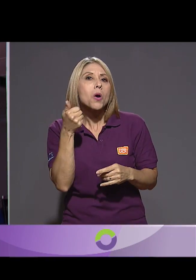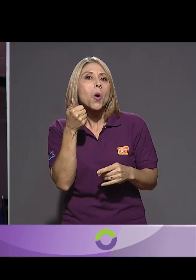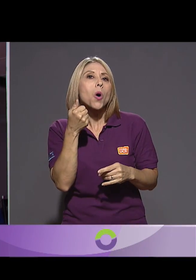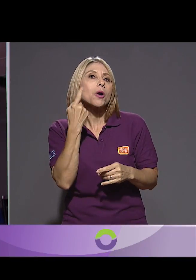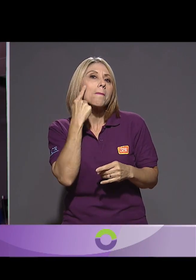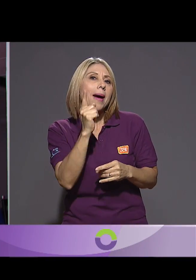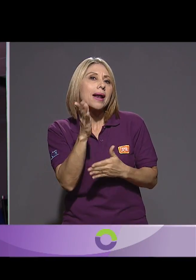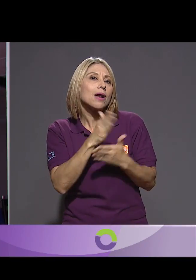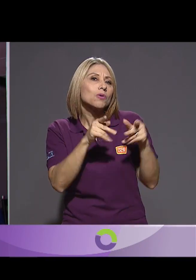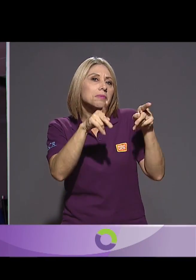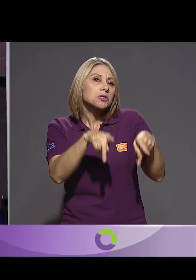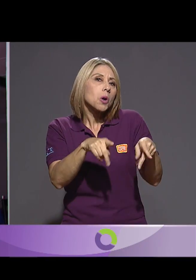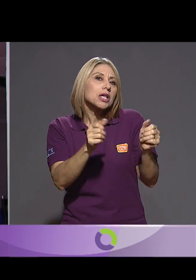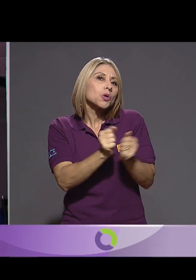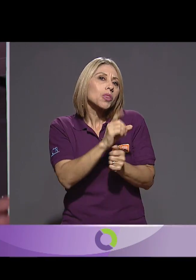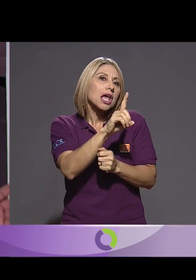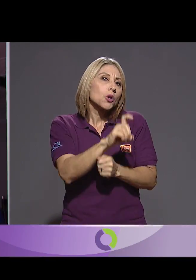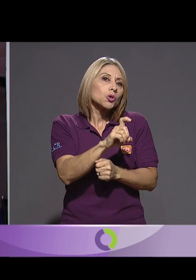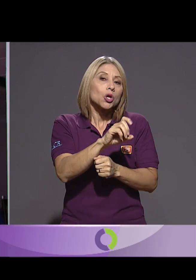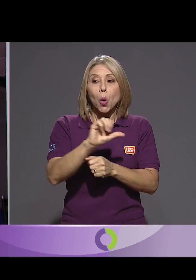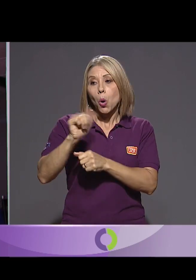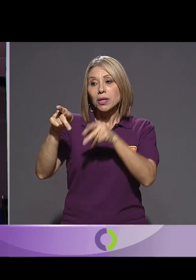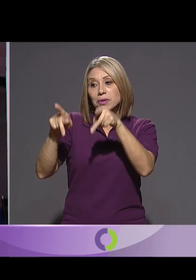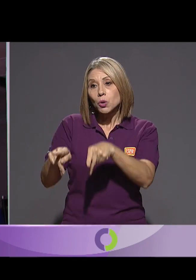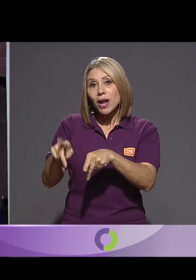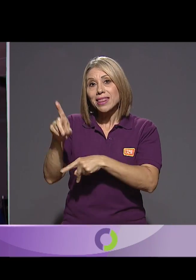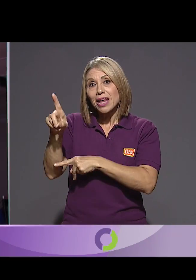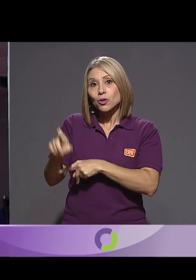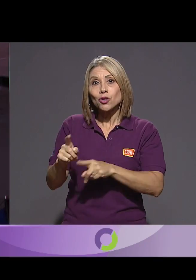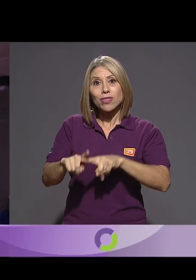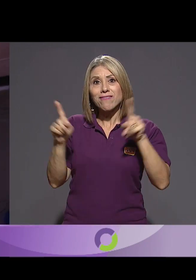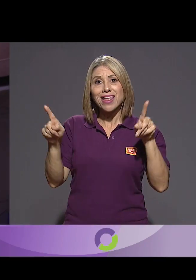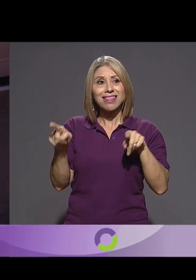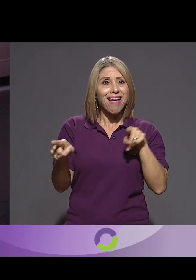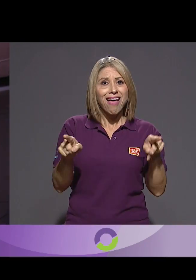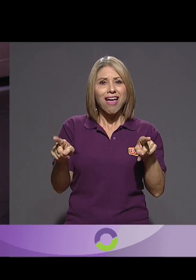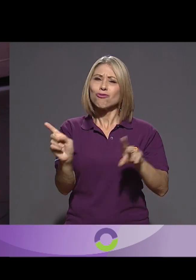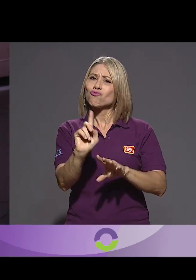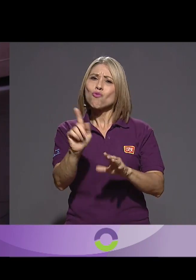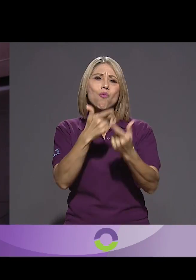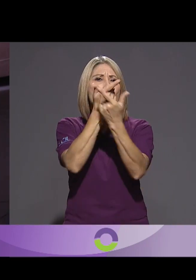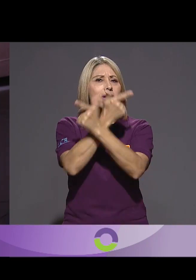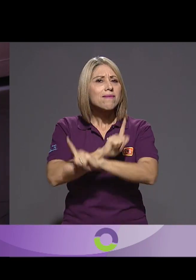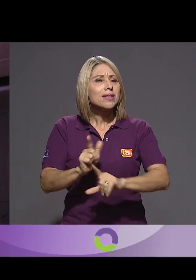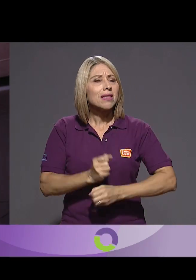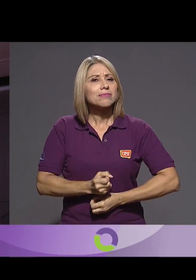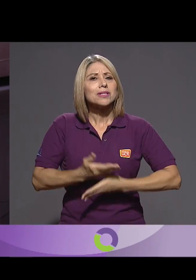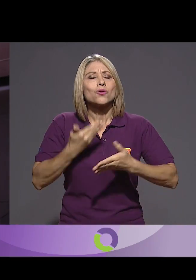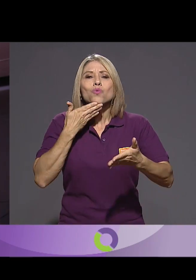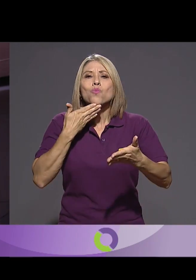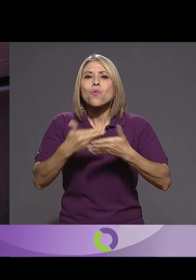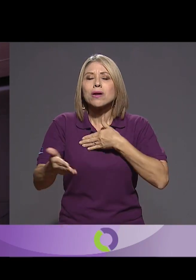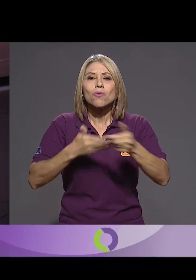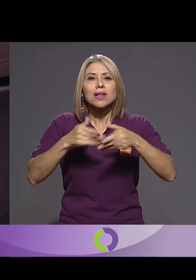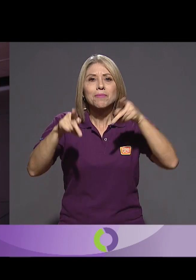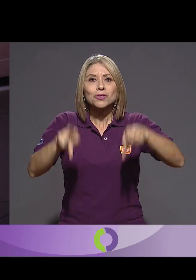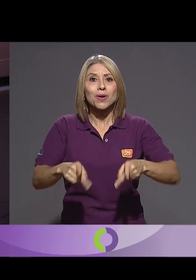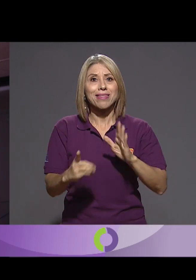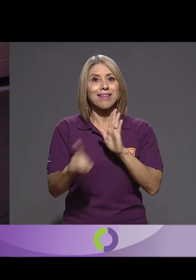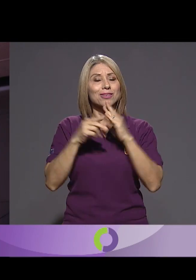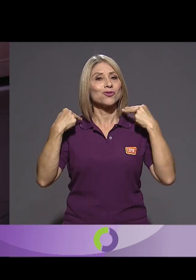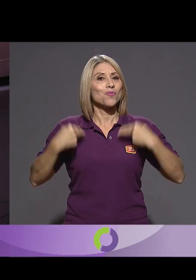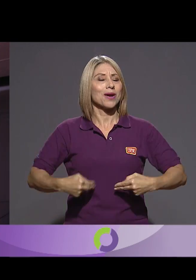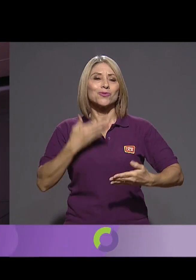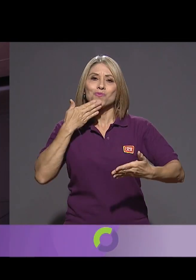diagnóstico que para otro, o con una persona con otro diagnóstico. No, la libertad de expresión es buena para cualquier persona, es decir, los